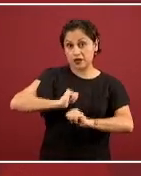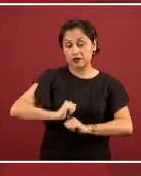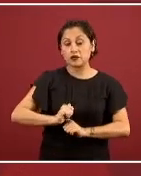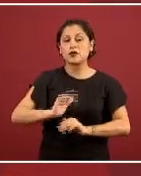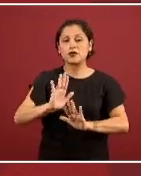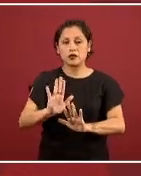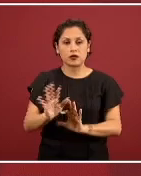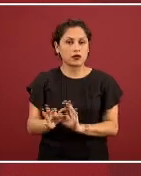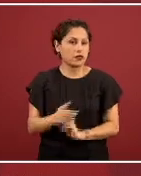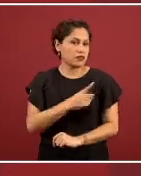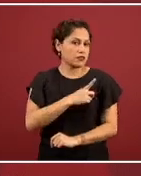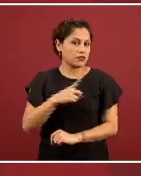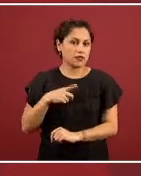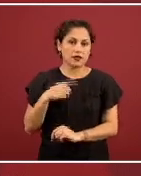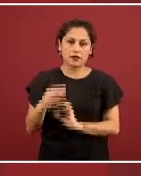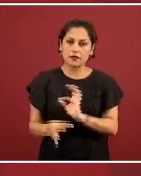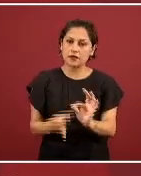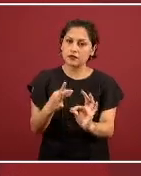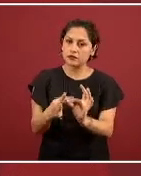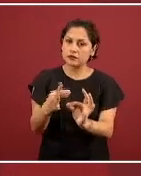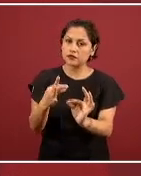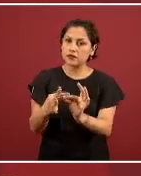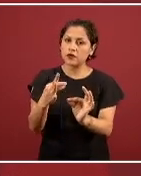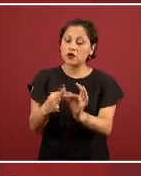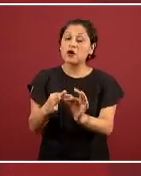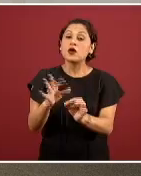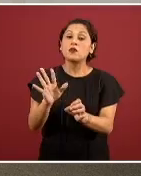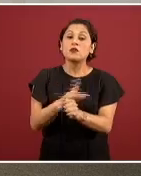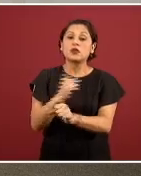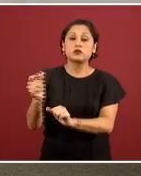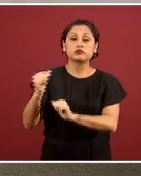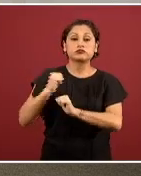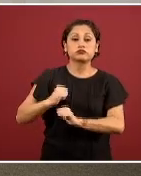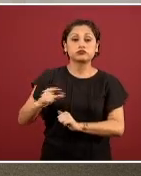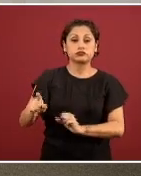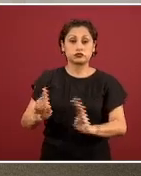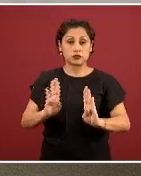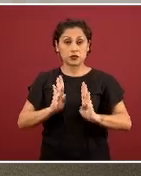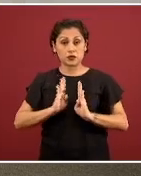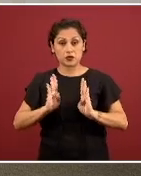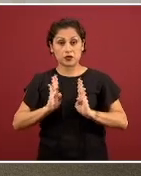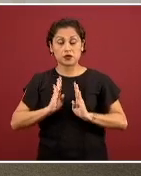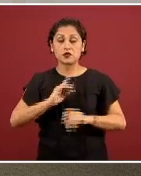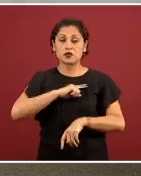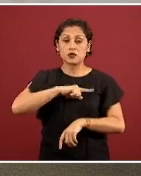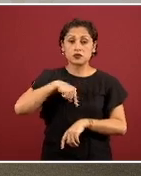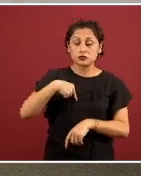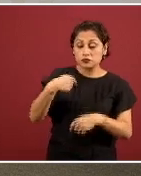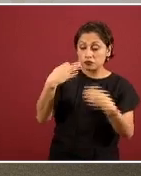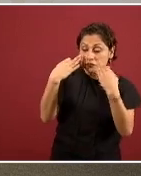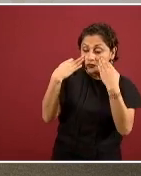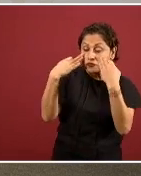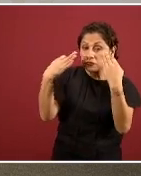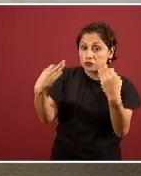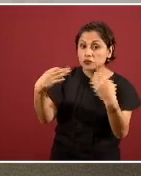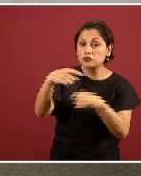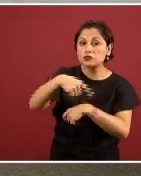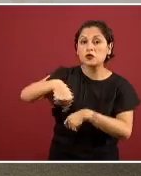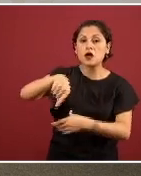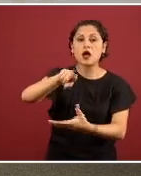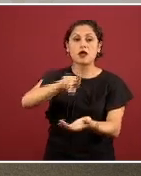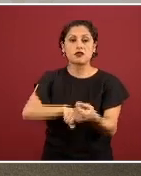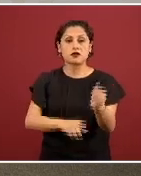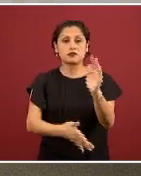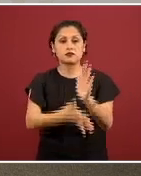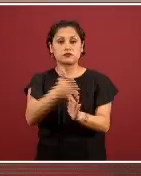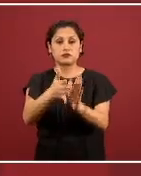cuando más la que está a cargo del ejército y esto lo que nos ha permitido es constatar que los protocolos de sana distancia y